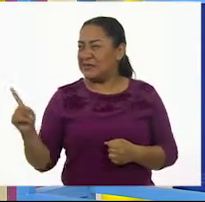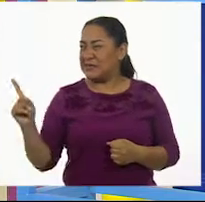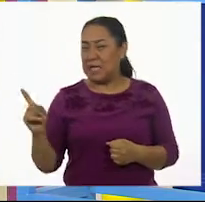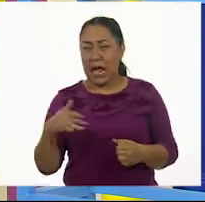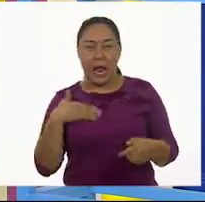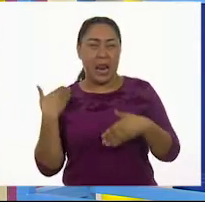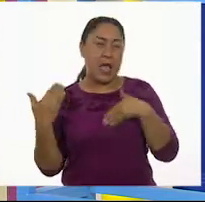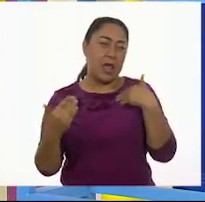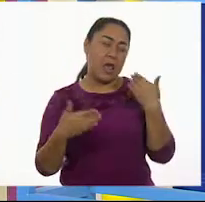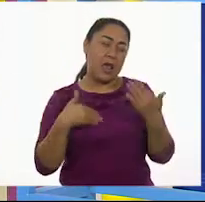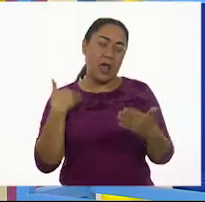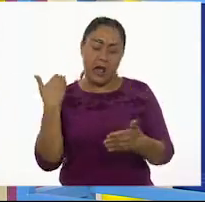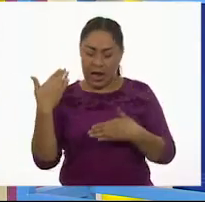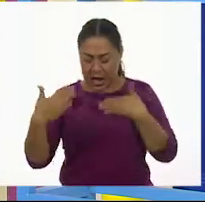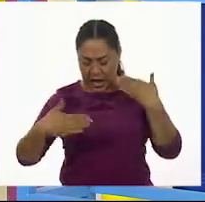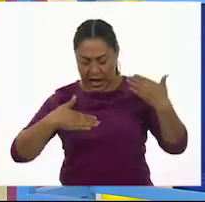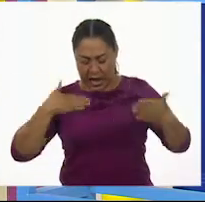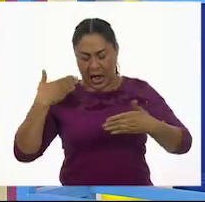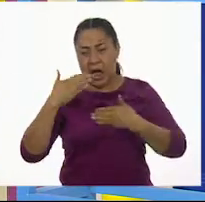puede ser...